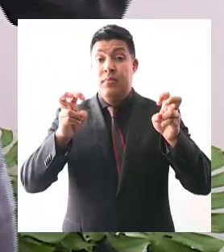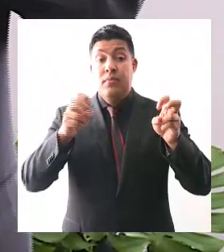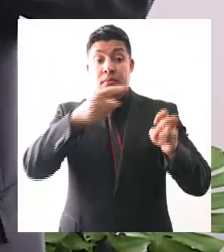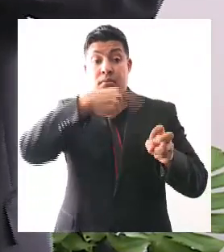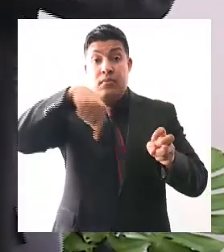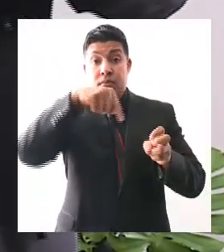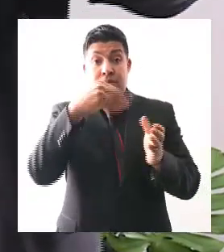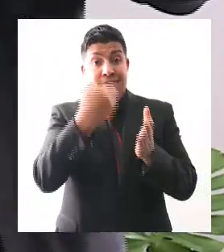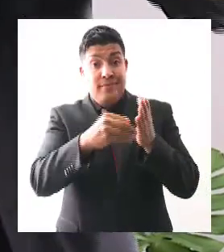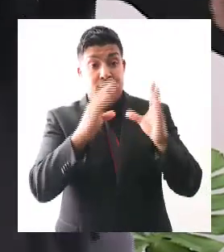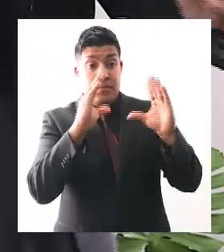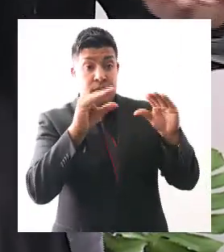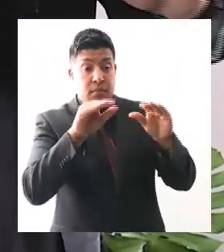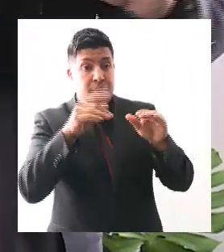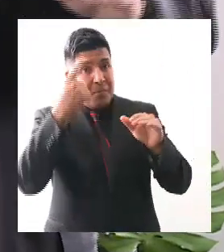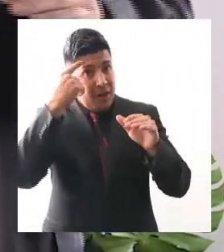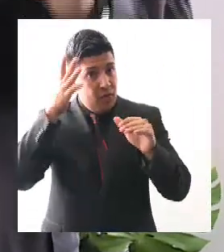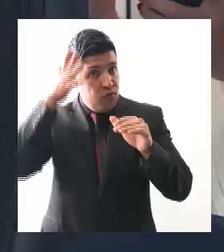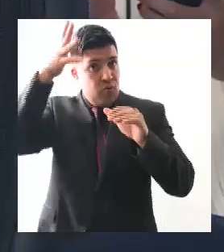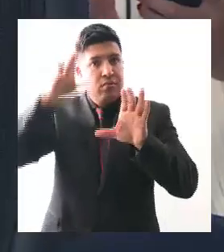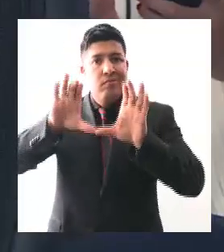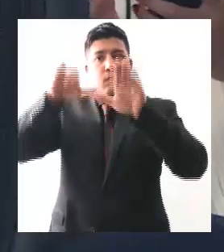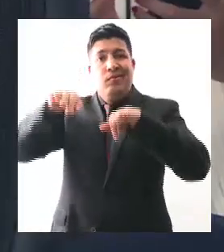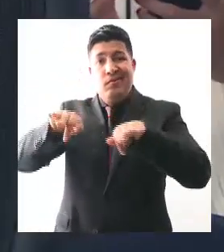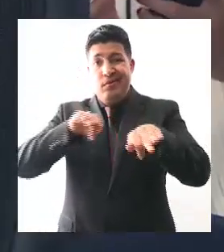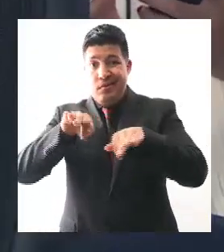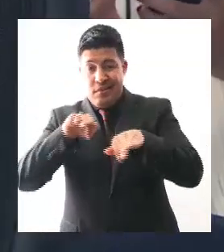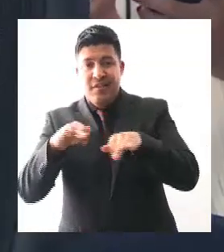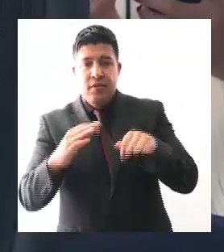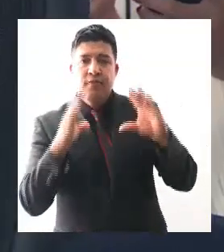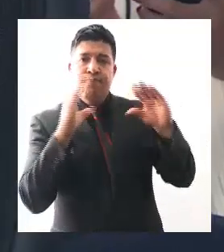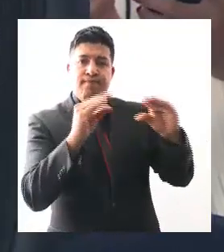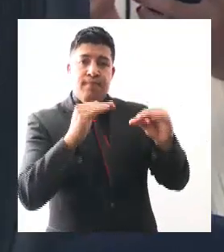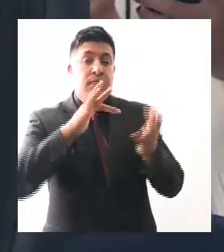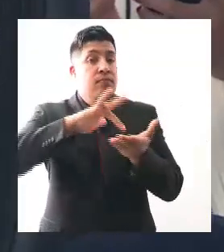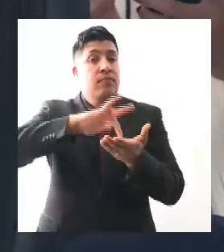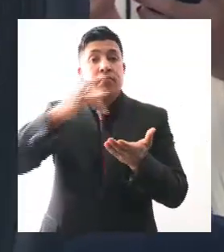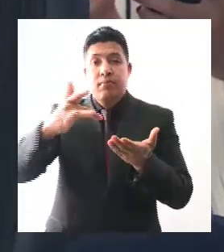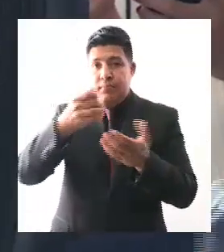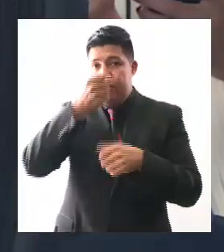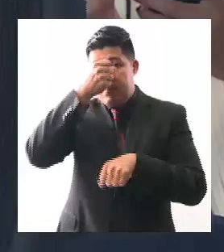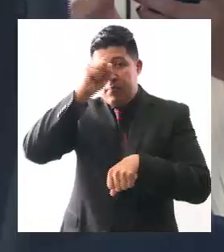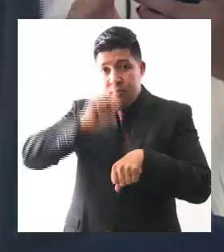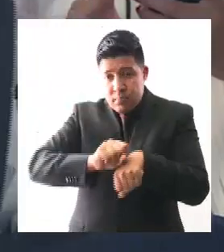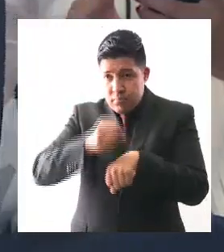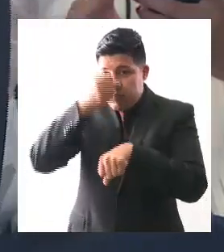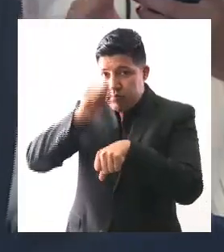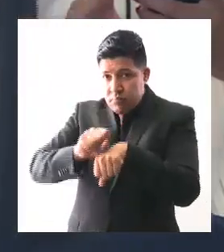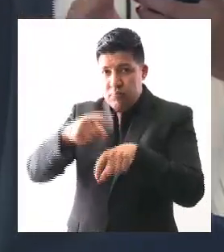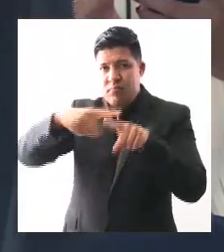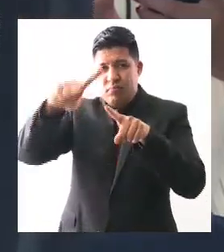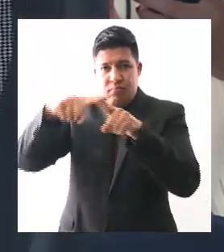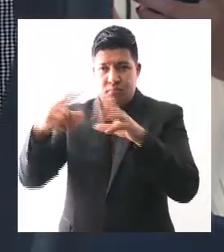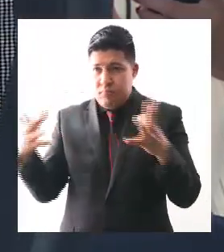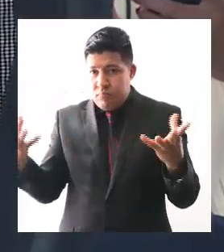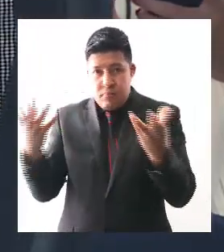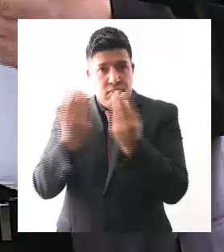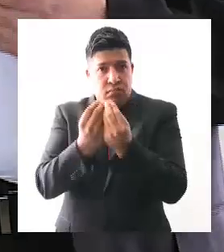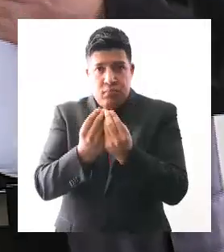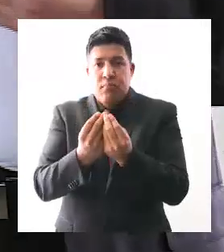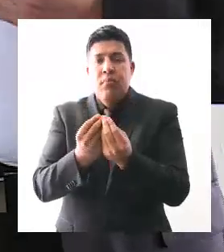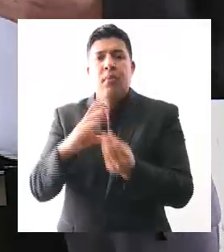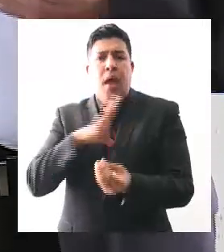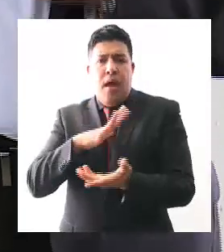al gobierno transversal que estamos haciendo, a la comisión intersecretarial penitenciaria que existe, bueno, también tenemos convenios y